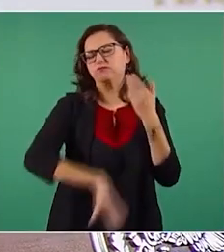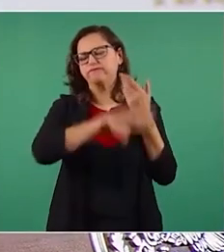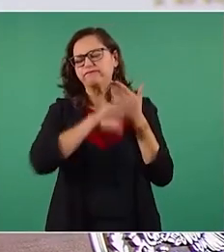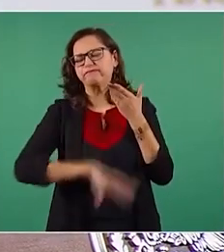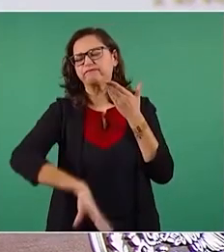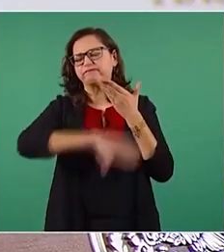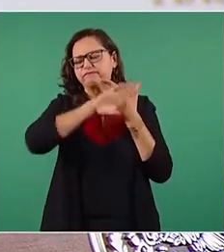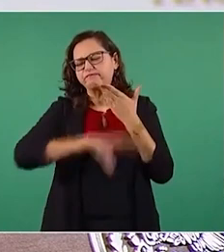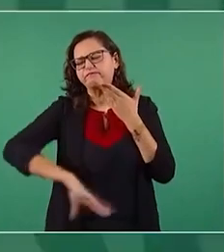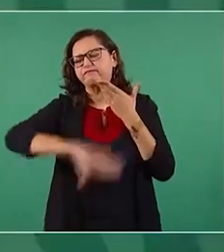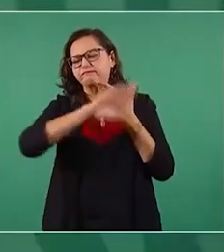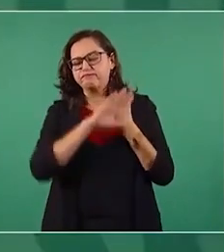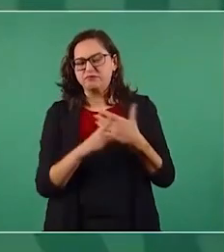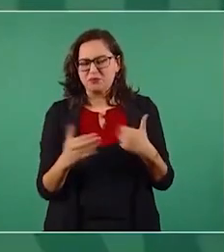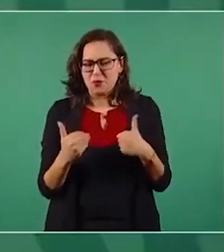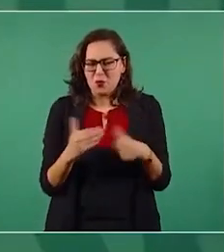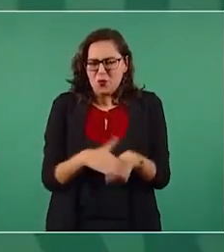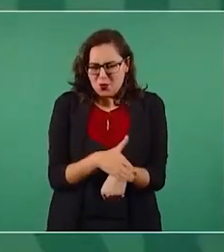¿Por qué?